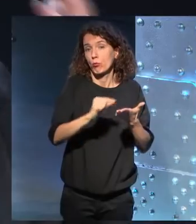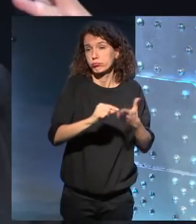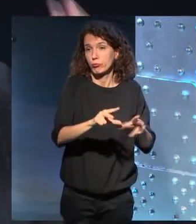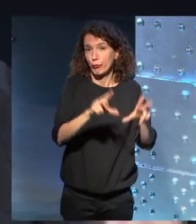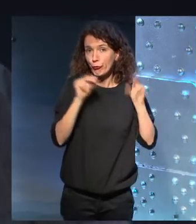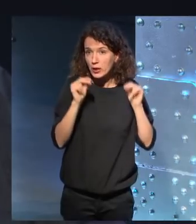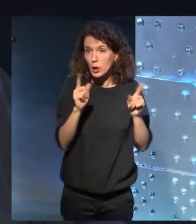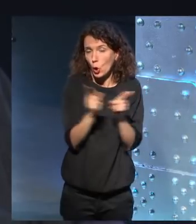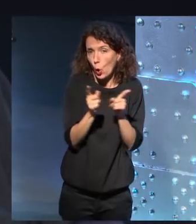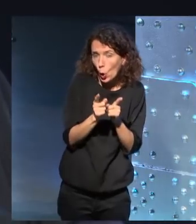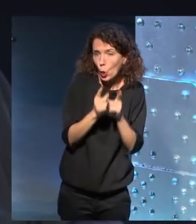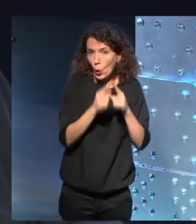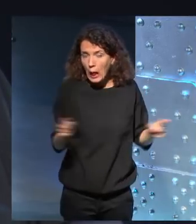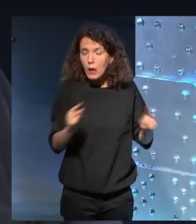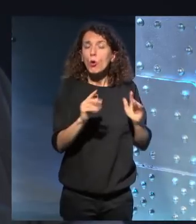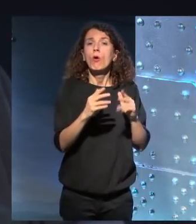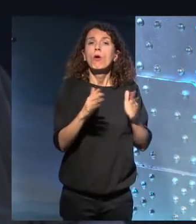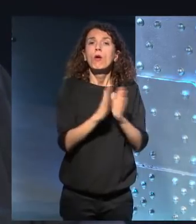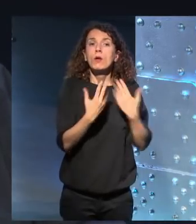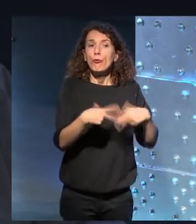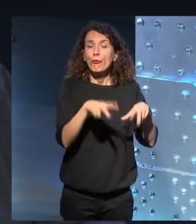una novela, lo que sea, lo que escribo,